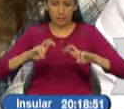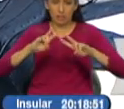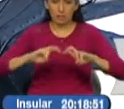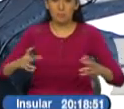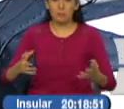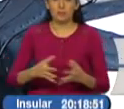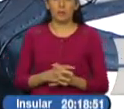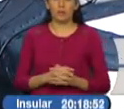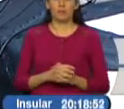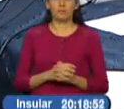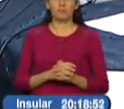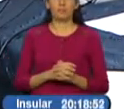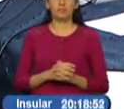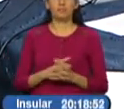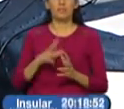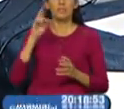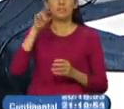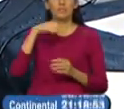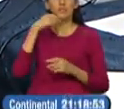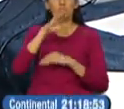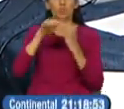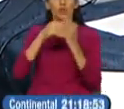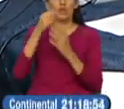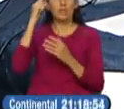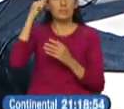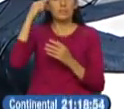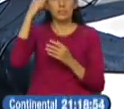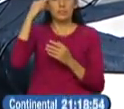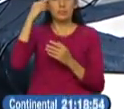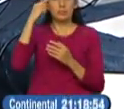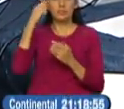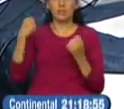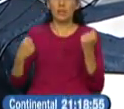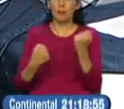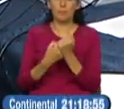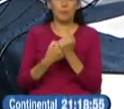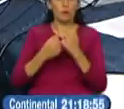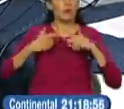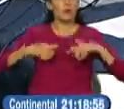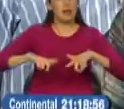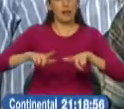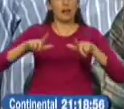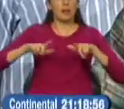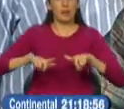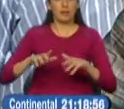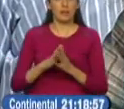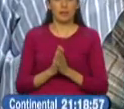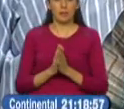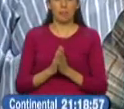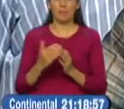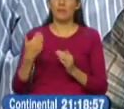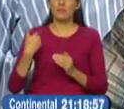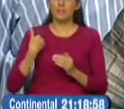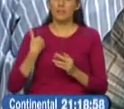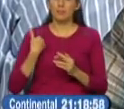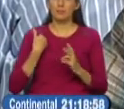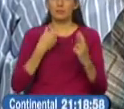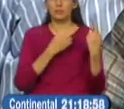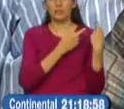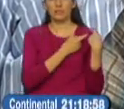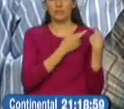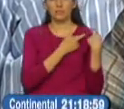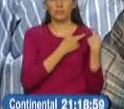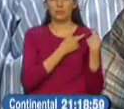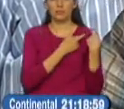Electoral. Tras estas reflexiones, dejaron en claro que expresan su apoyo al presidente electo. De que tenemos la gran responsabilidad en